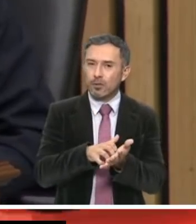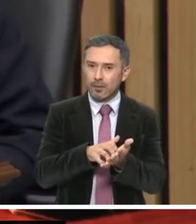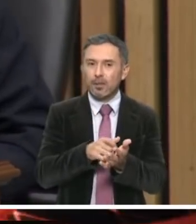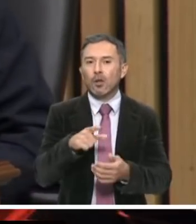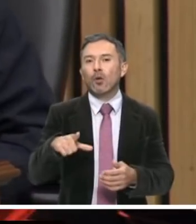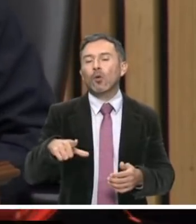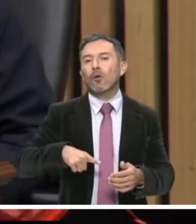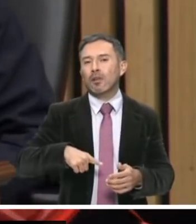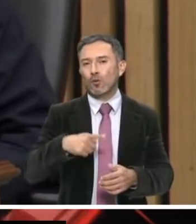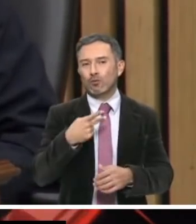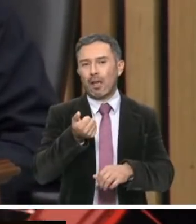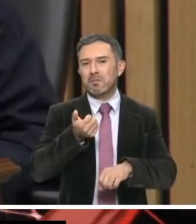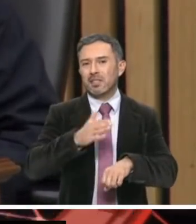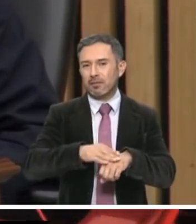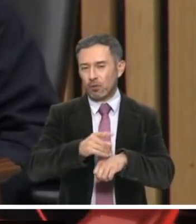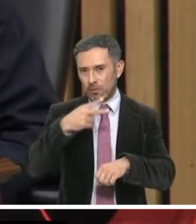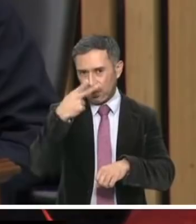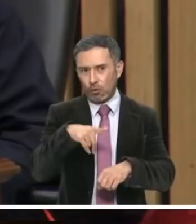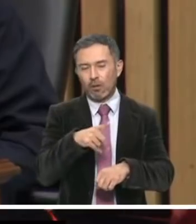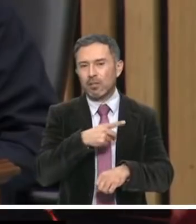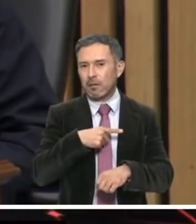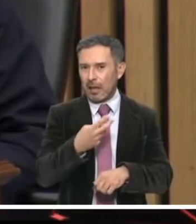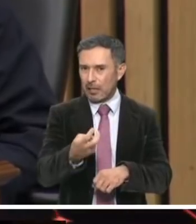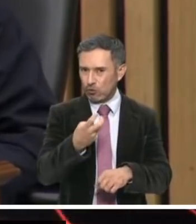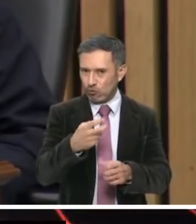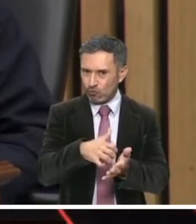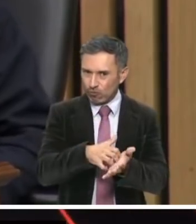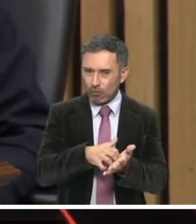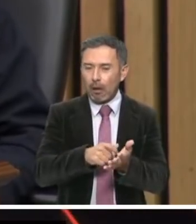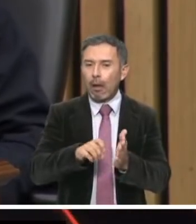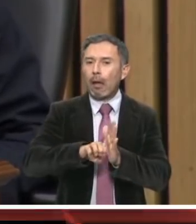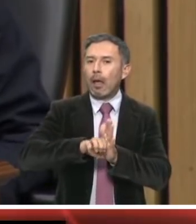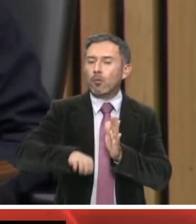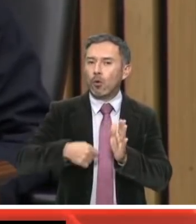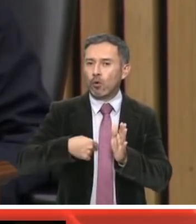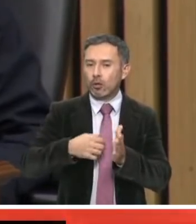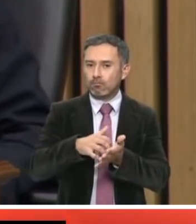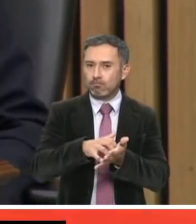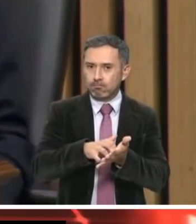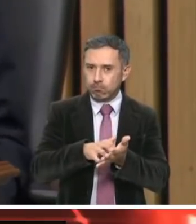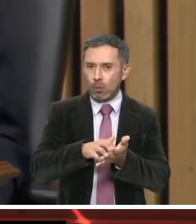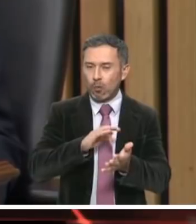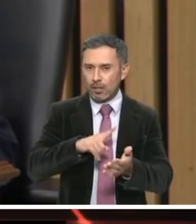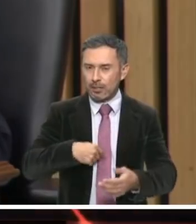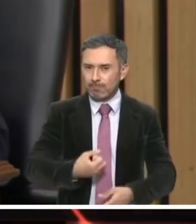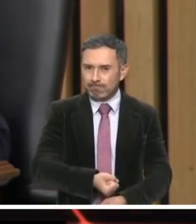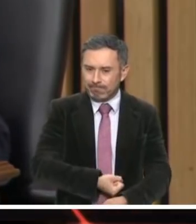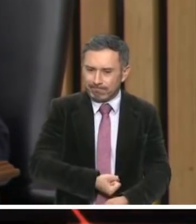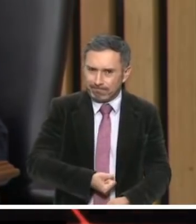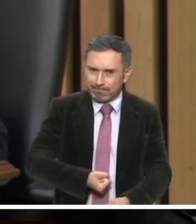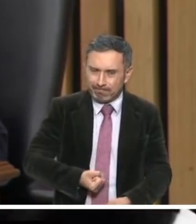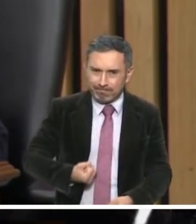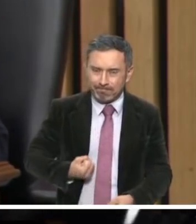administración pública de este país. poner el ejemplo y ajustarse el cinturón, ponerse a la altura